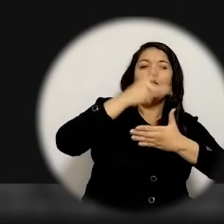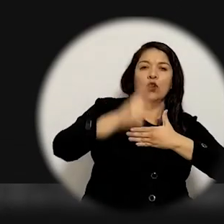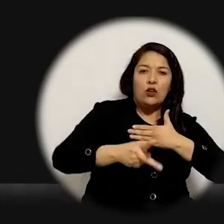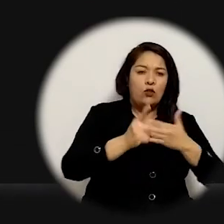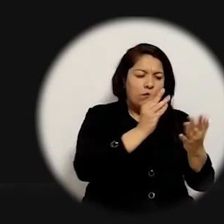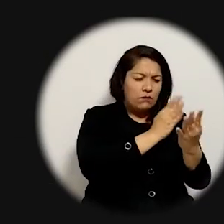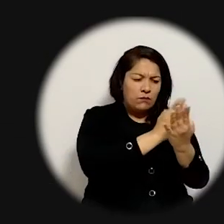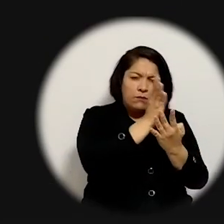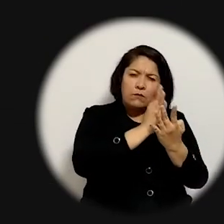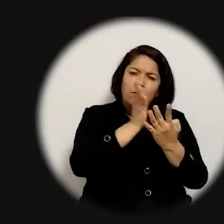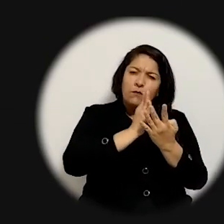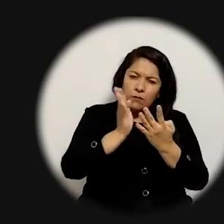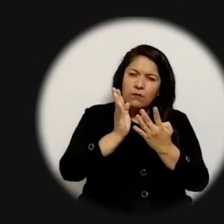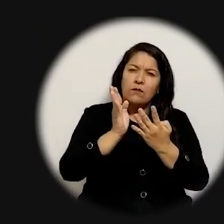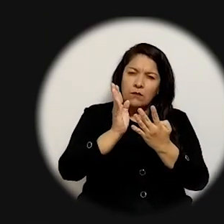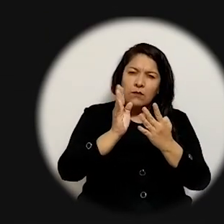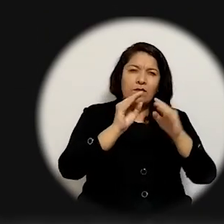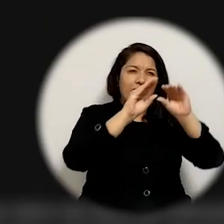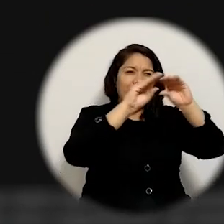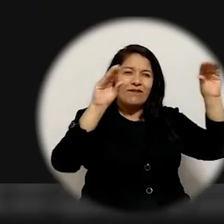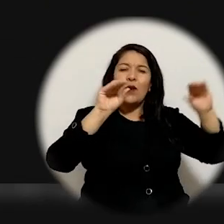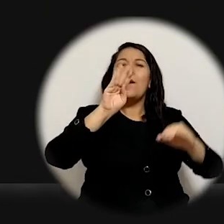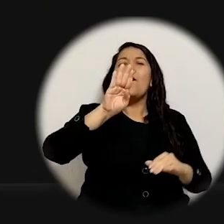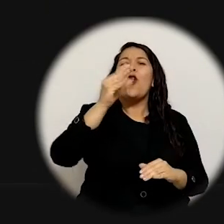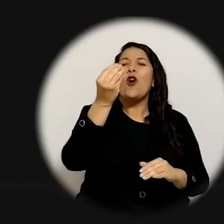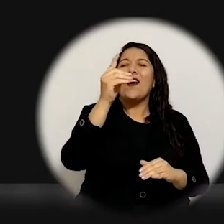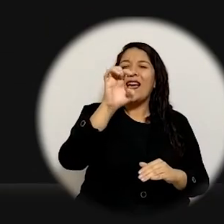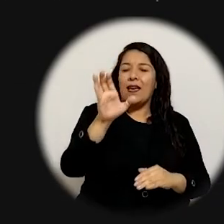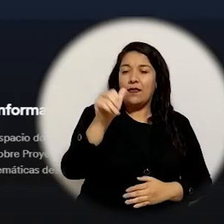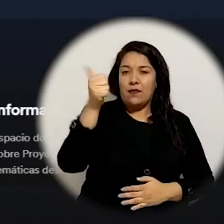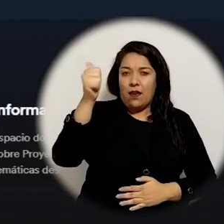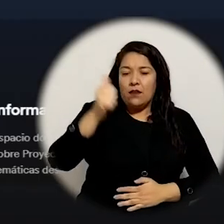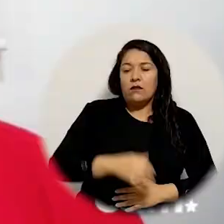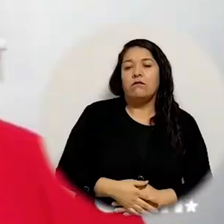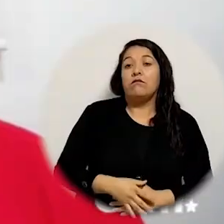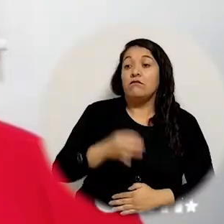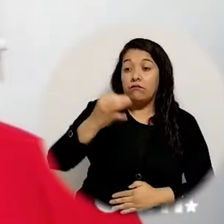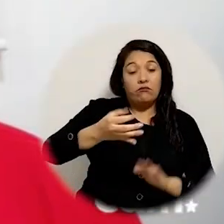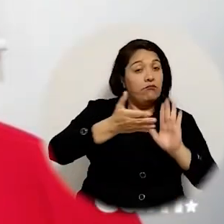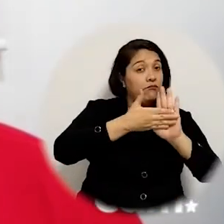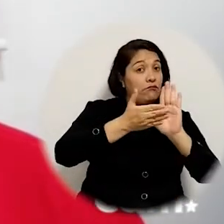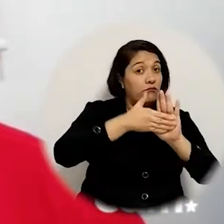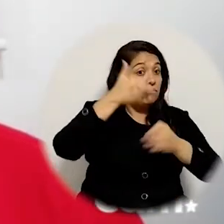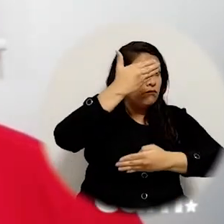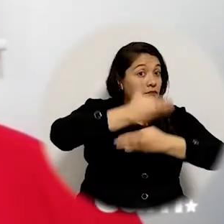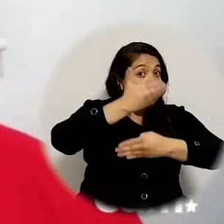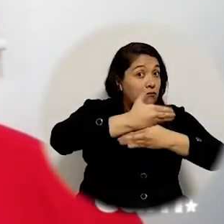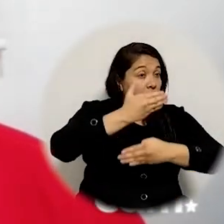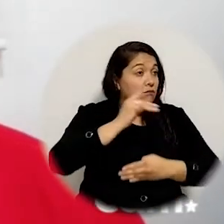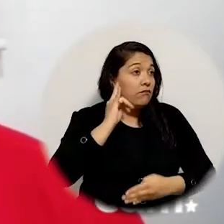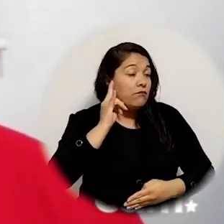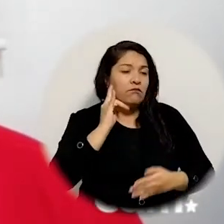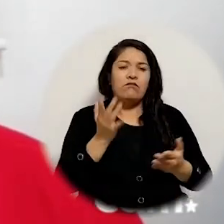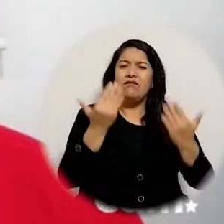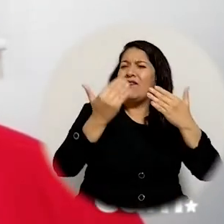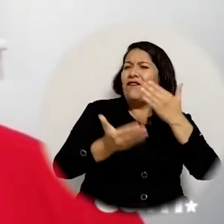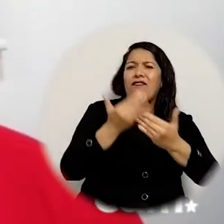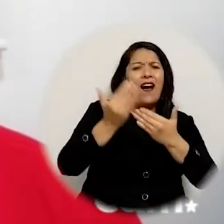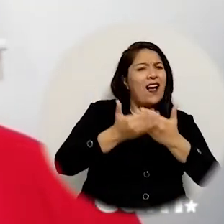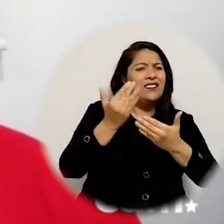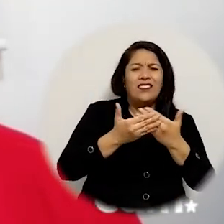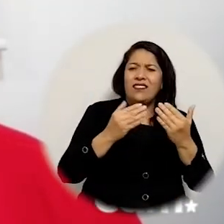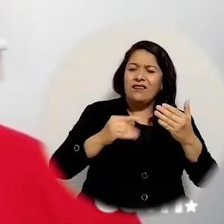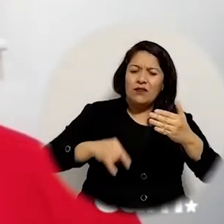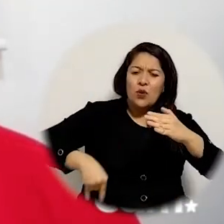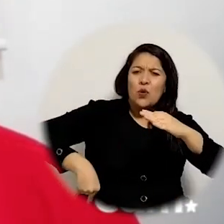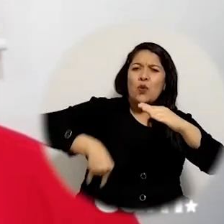proyectos según los lineamientos que le ha brindado la plataforma Bloque 10 Otro argumento a favor del podcast es que es de